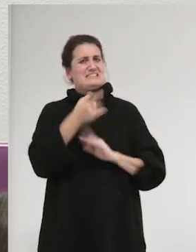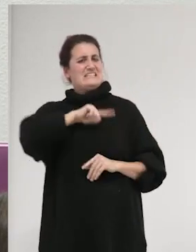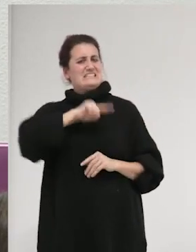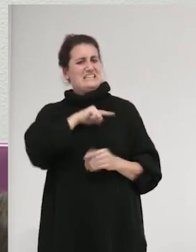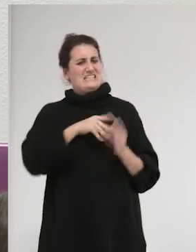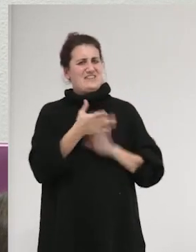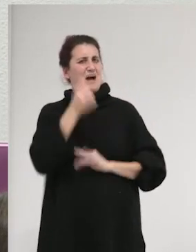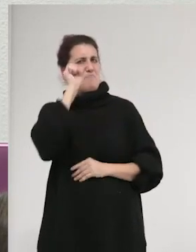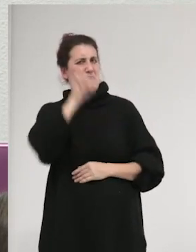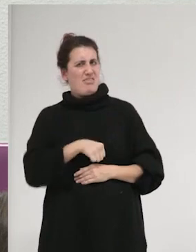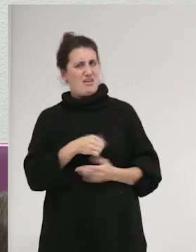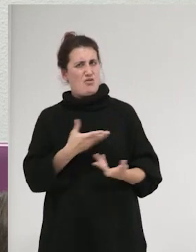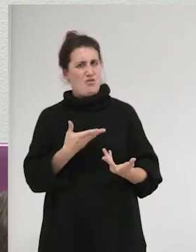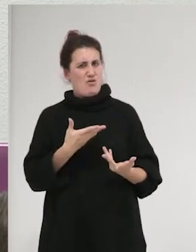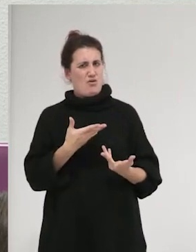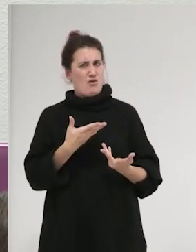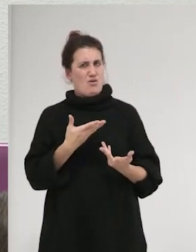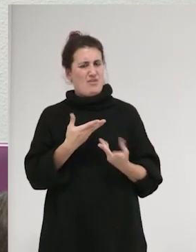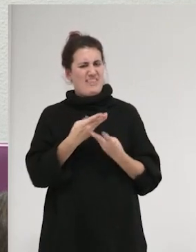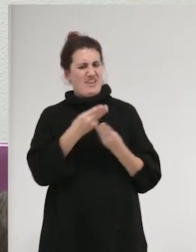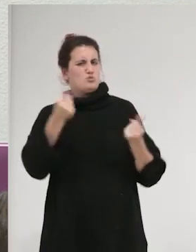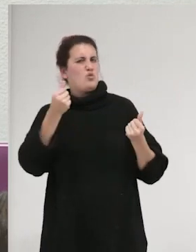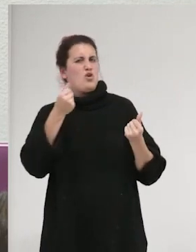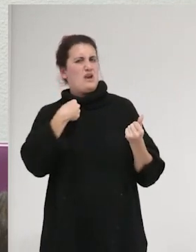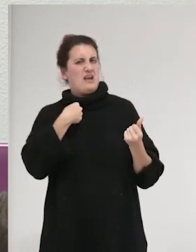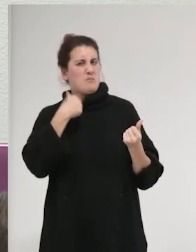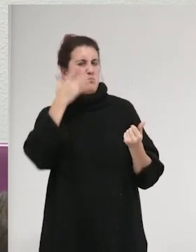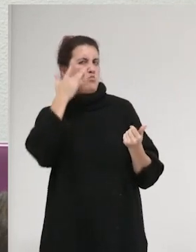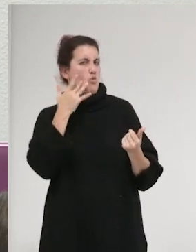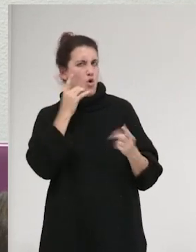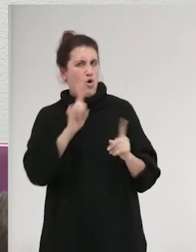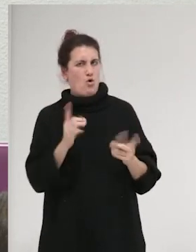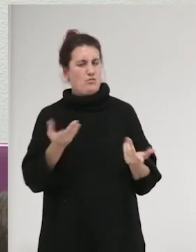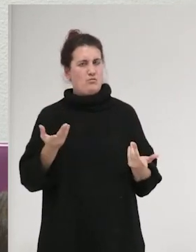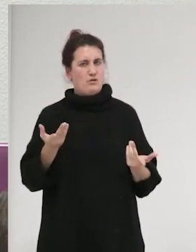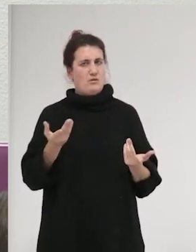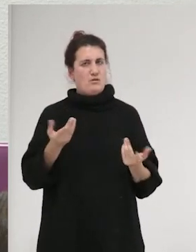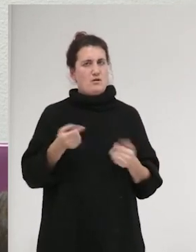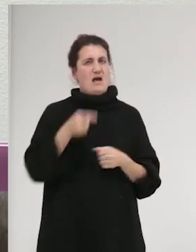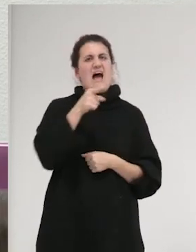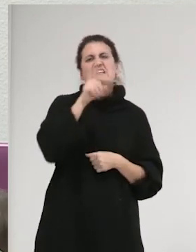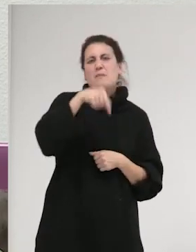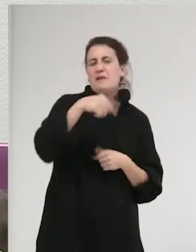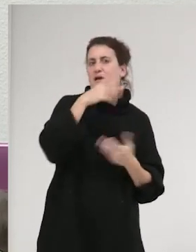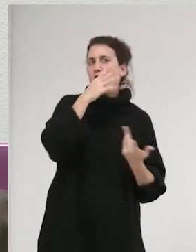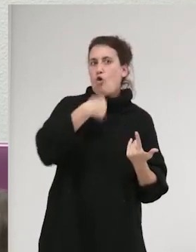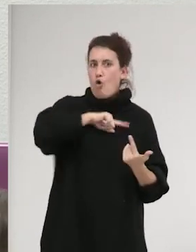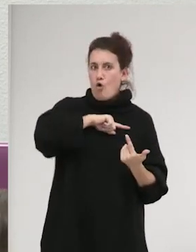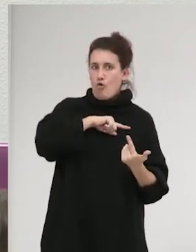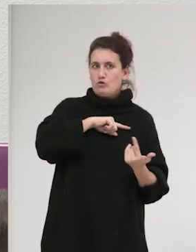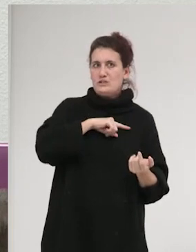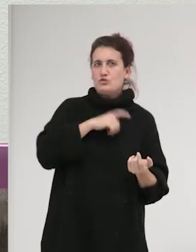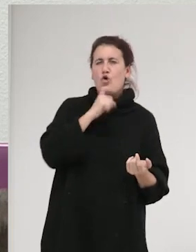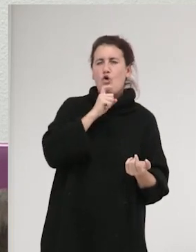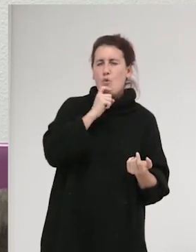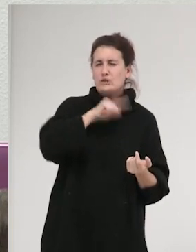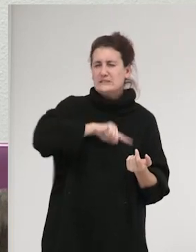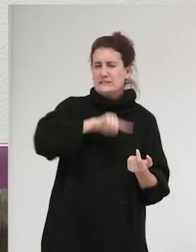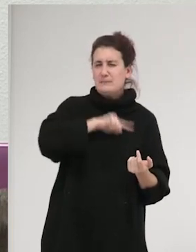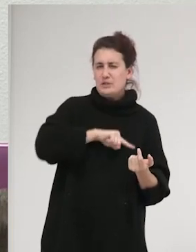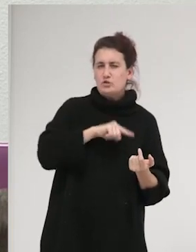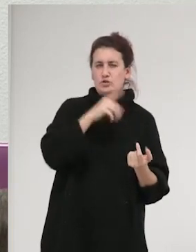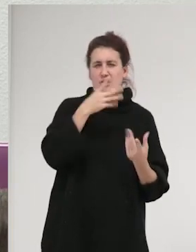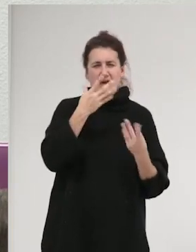totalmente vacío de construcción social y fuera algo puro, ¿no? Que ahí también en la cuestión, o cómo nos sentimos tiene mucho que ver